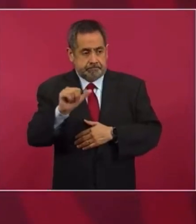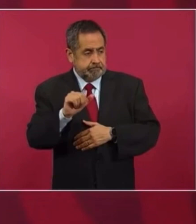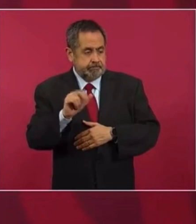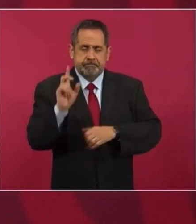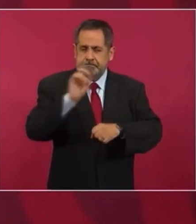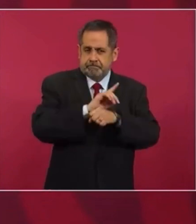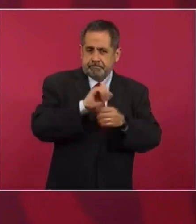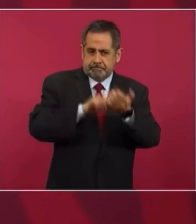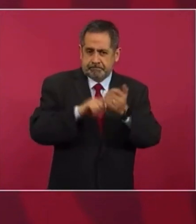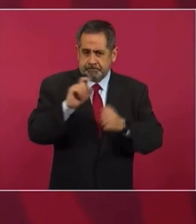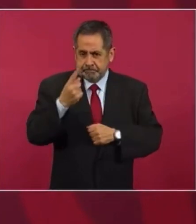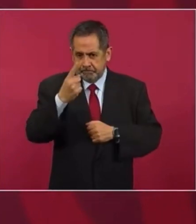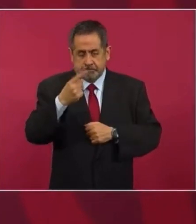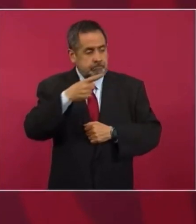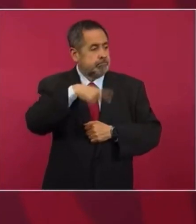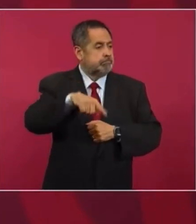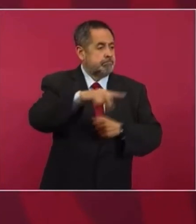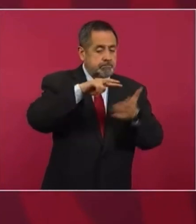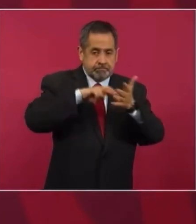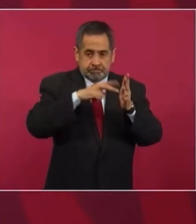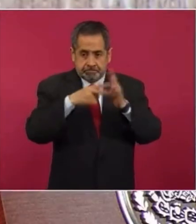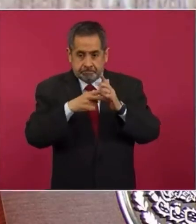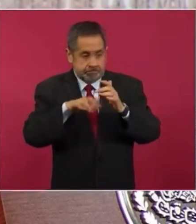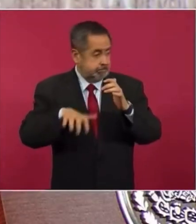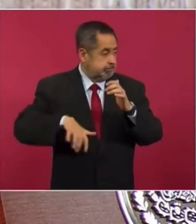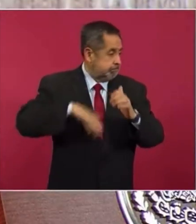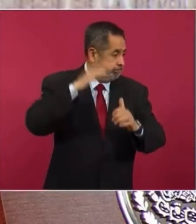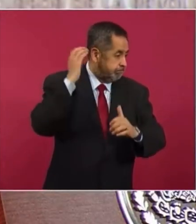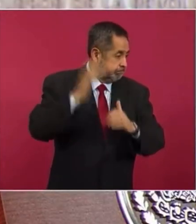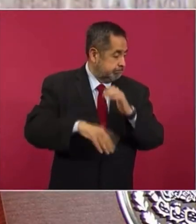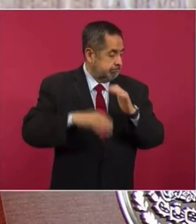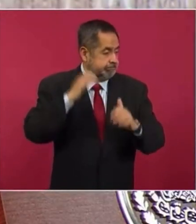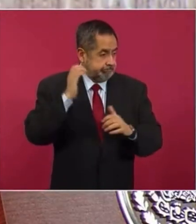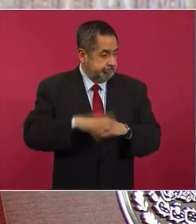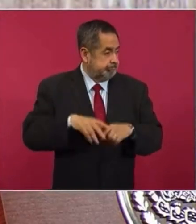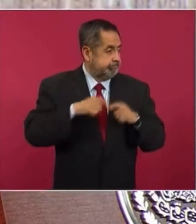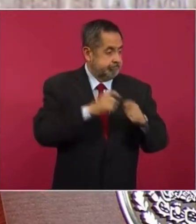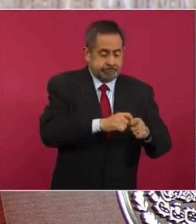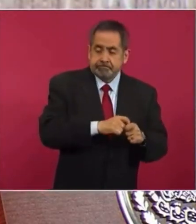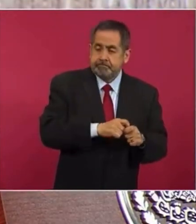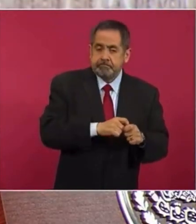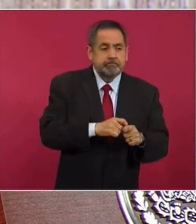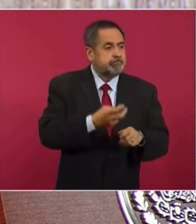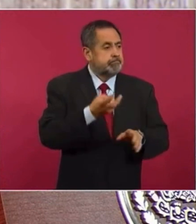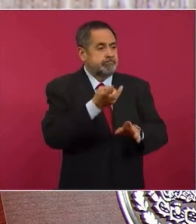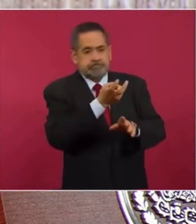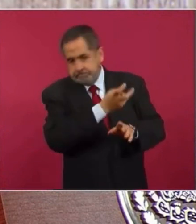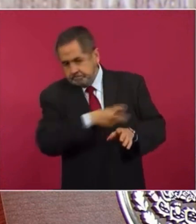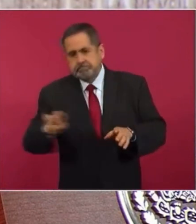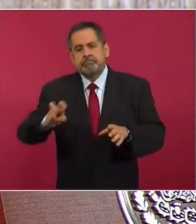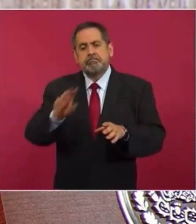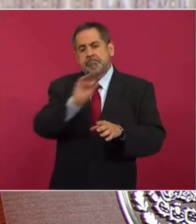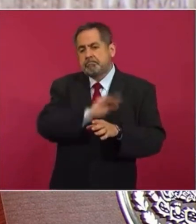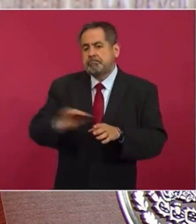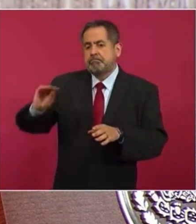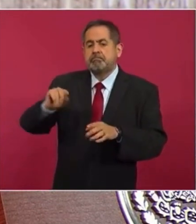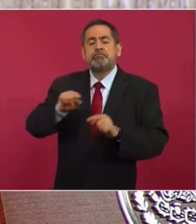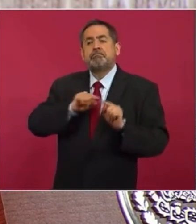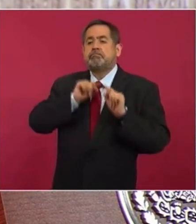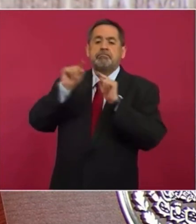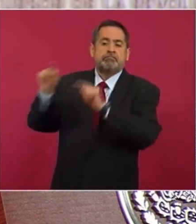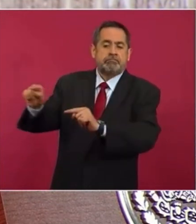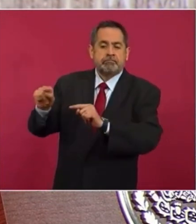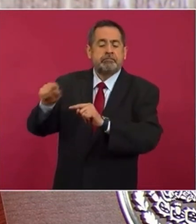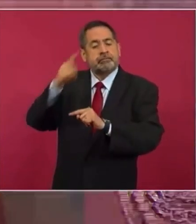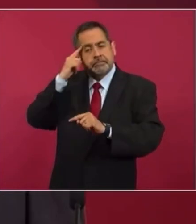y a finales de marzo ya están instalados. Están 10 campamentos